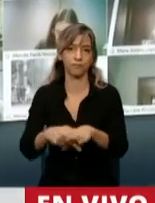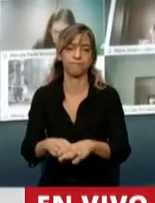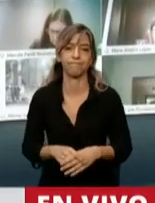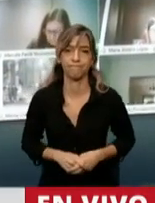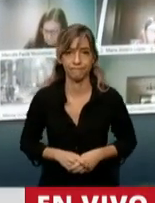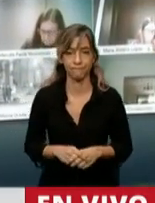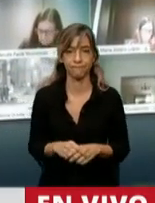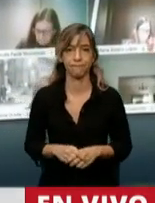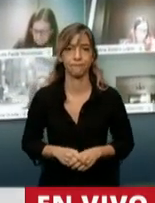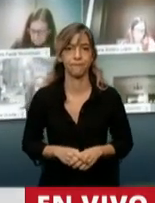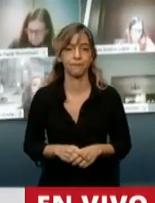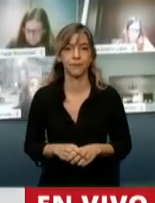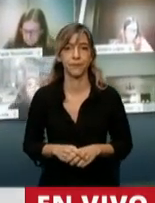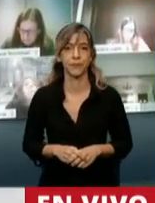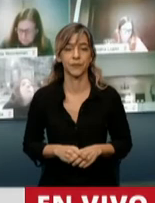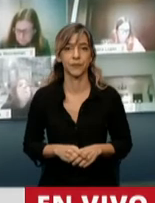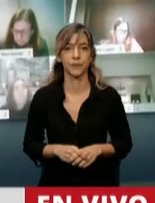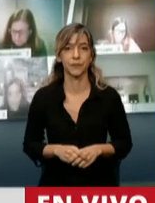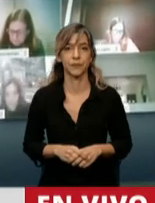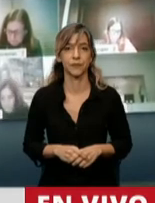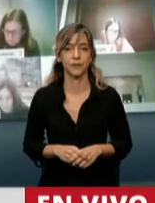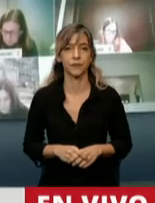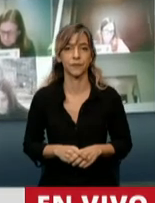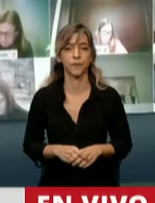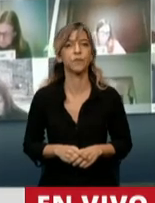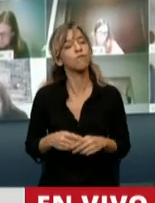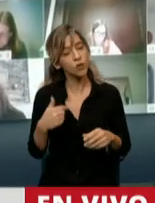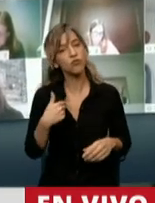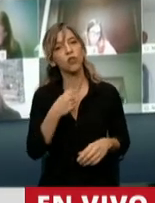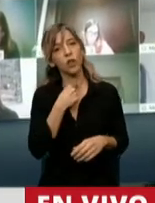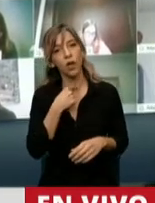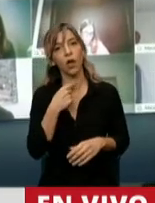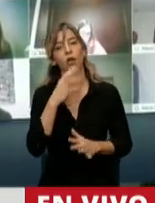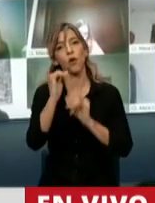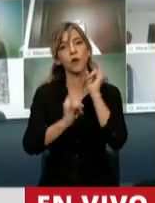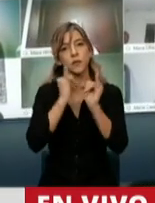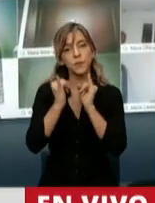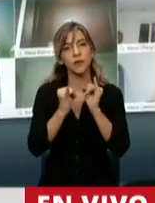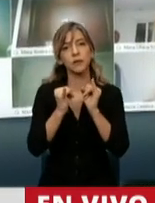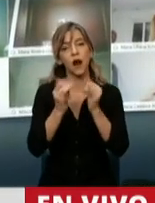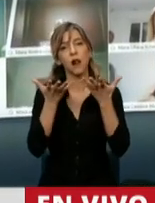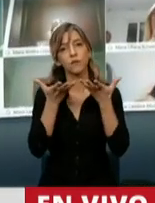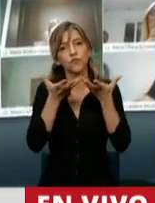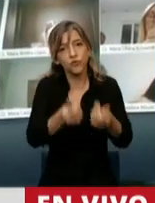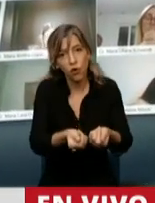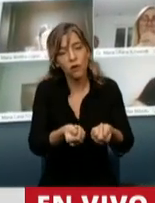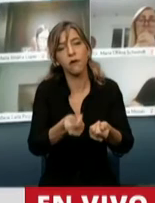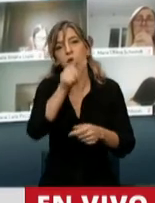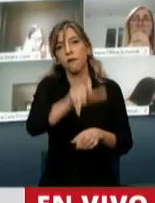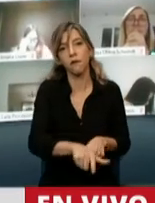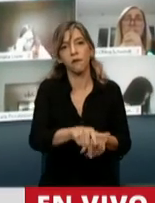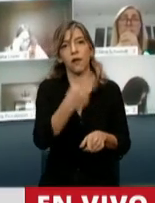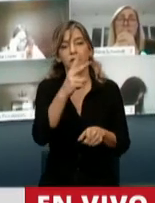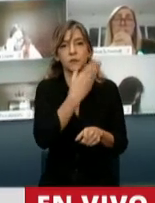...a pesar de mi solidaridad a mi vicepresidenta, Cristina Fernández de Kirchner, permanentemente atacada, permanentemente